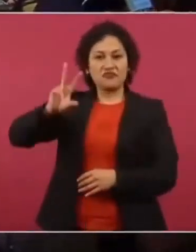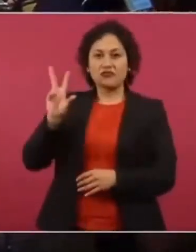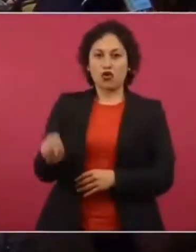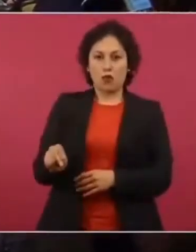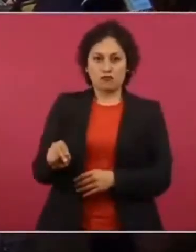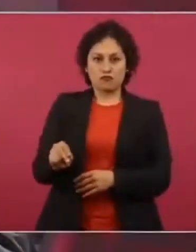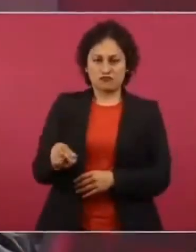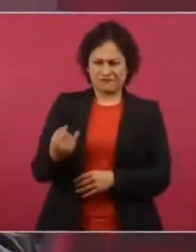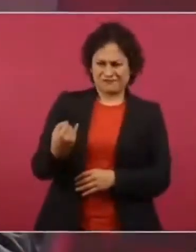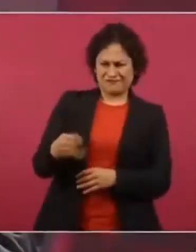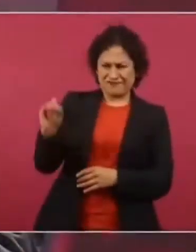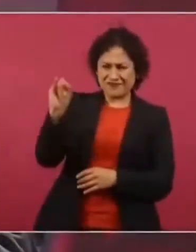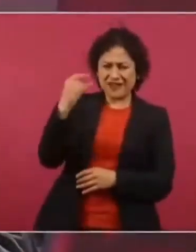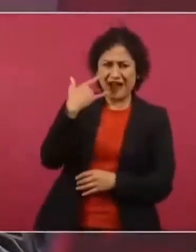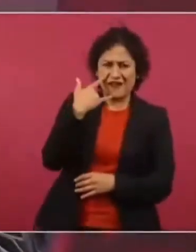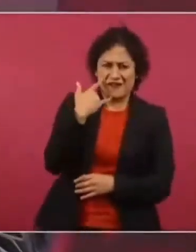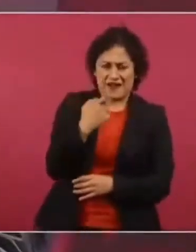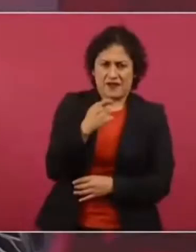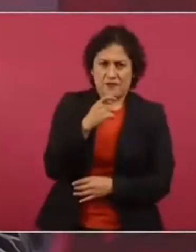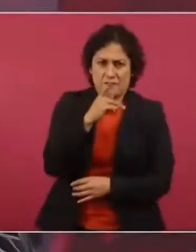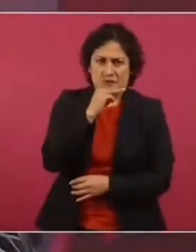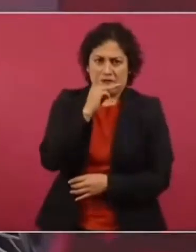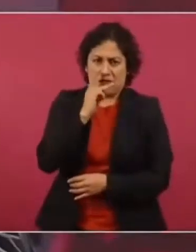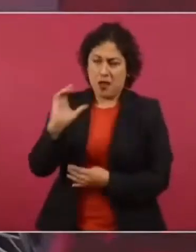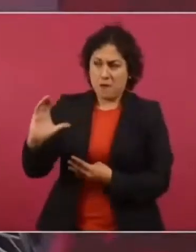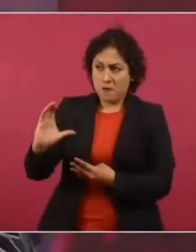Fíjense lo que hace el dinero.